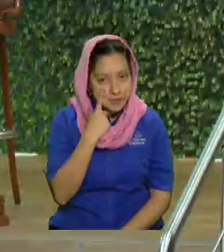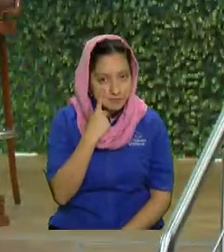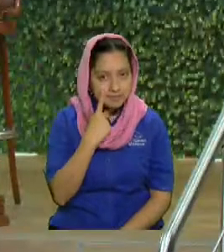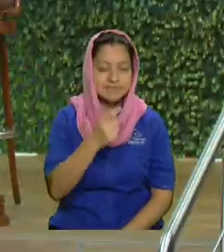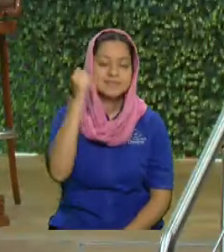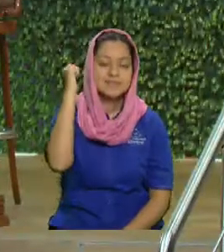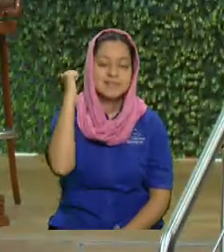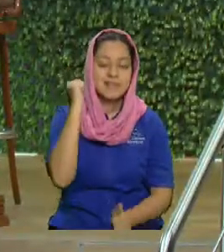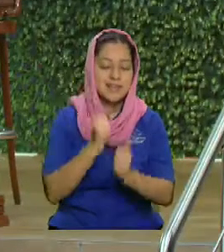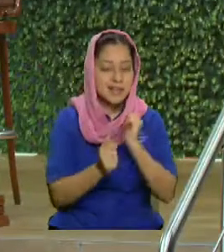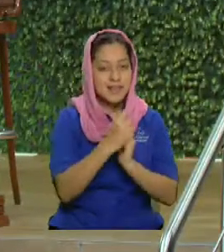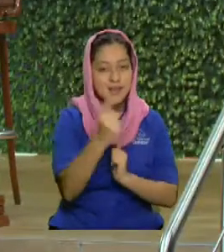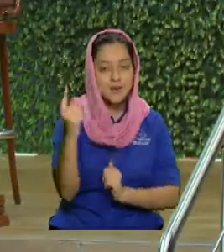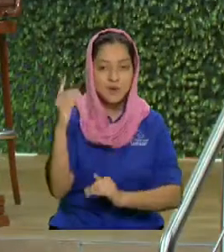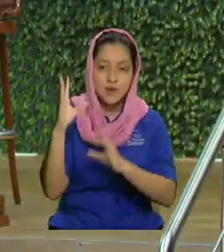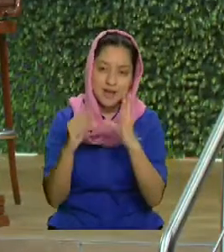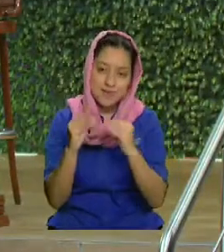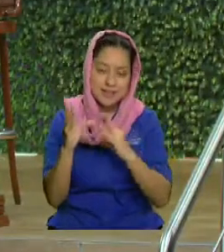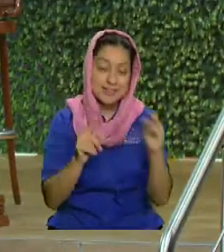según le fue en la feria,